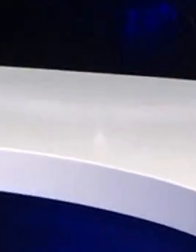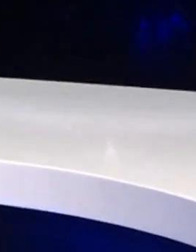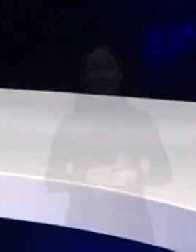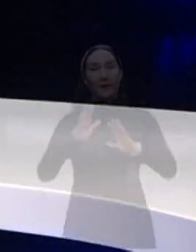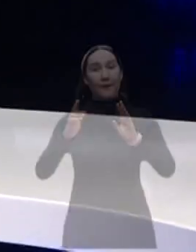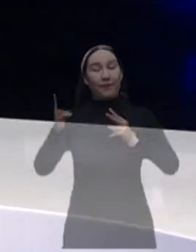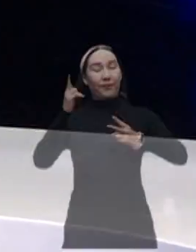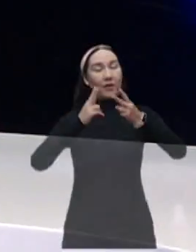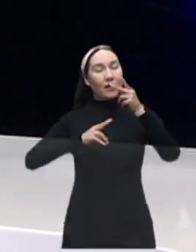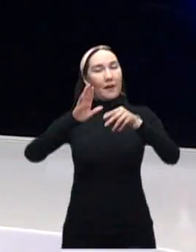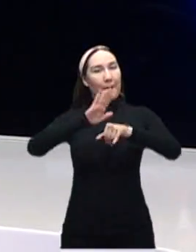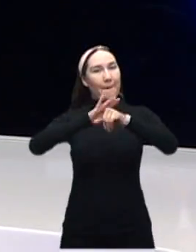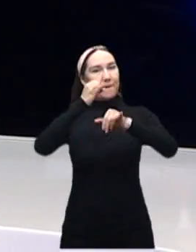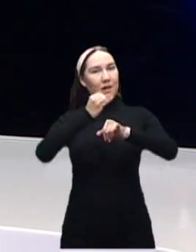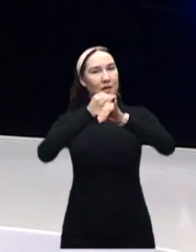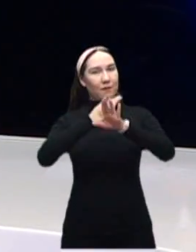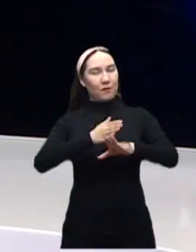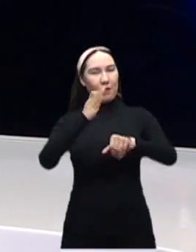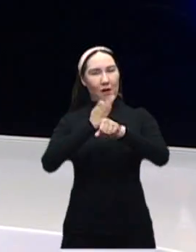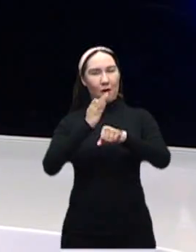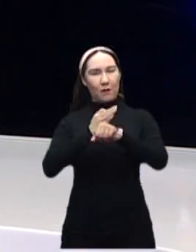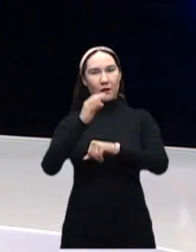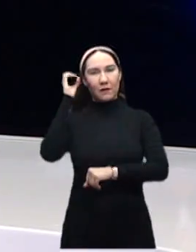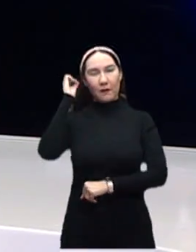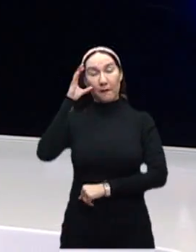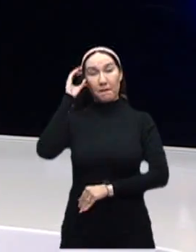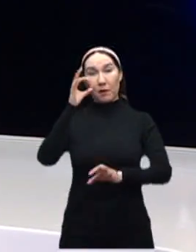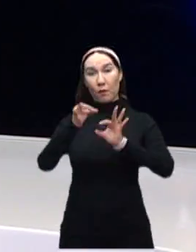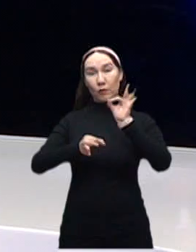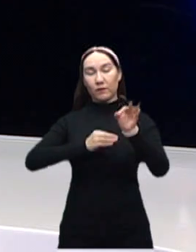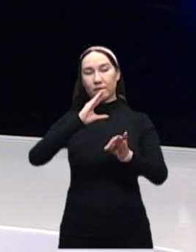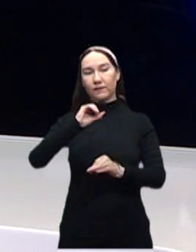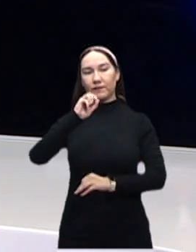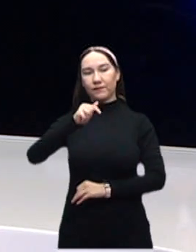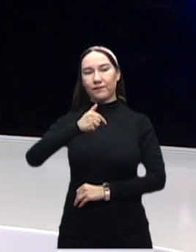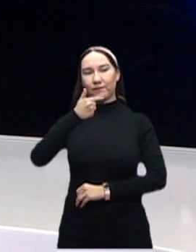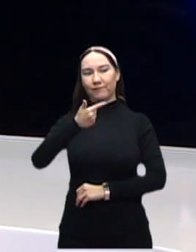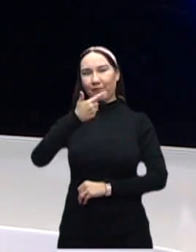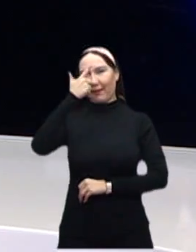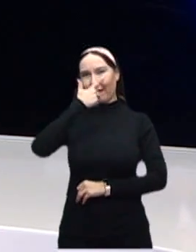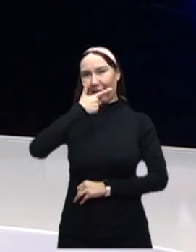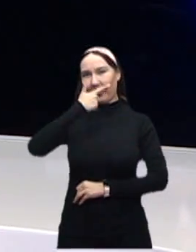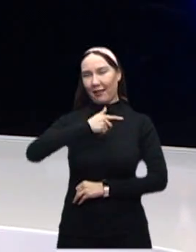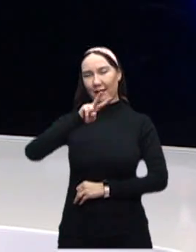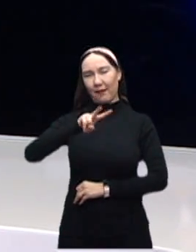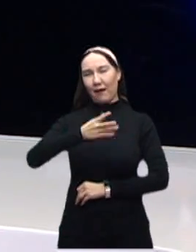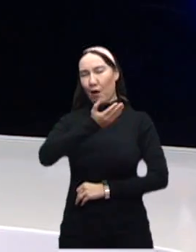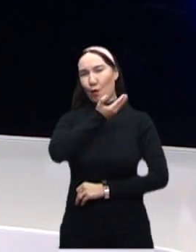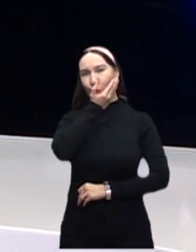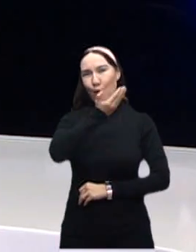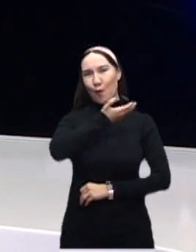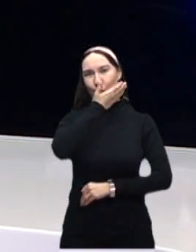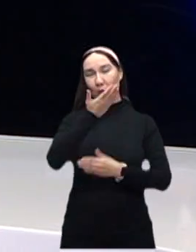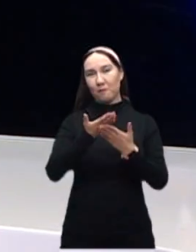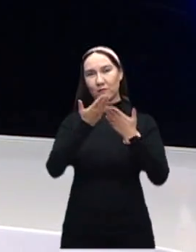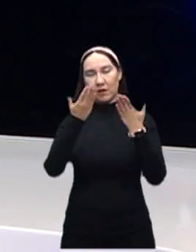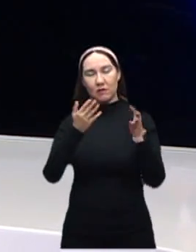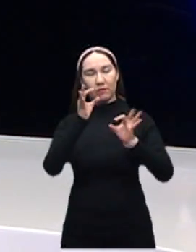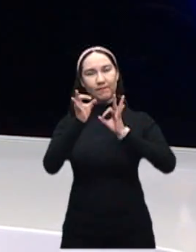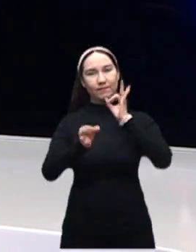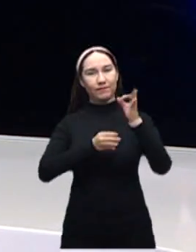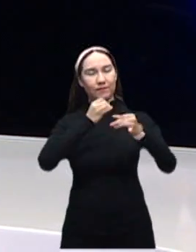Ya de regreso con más información, está usted viendo la emisión estelar de Noticieros Canal 7 y como es una costumbre en este espacio